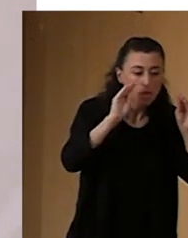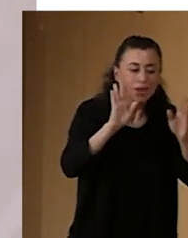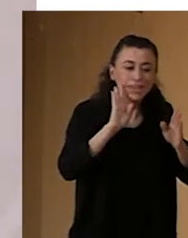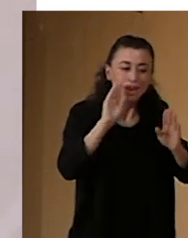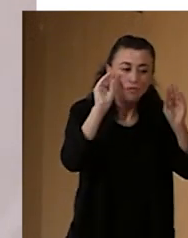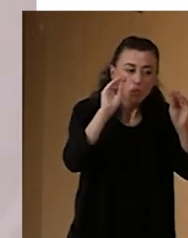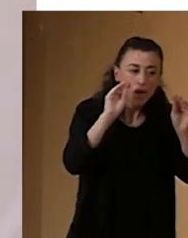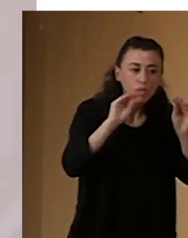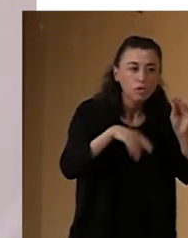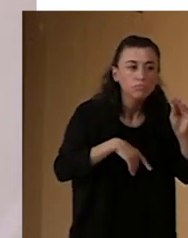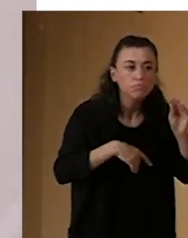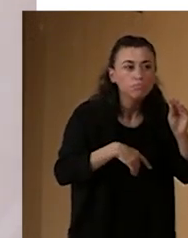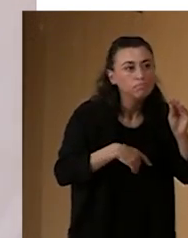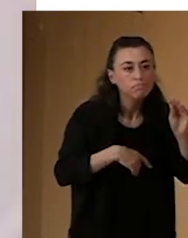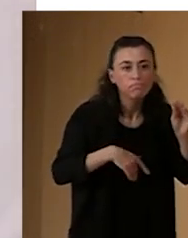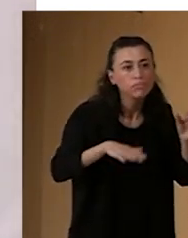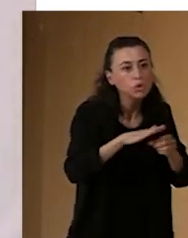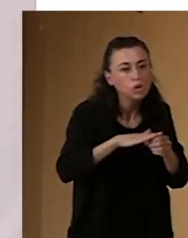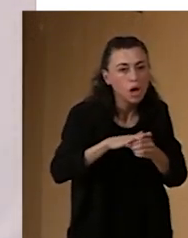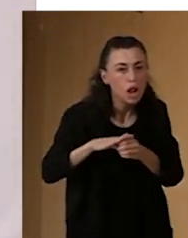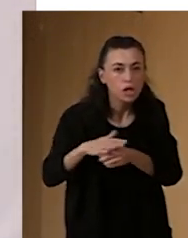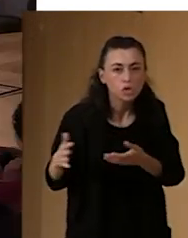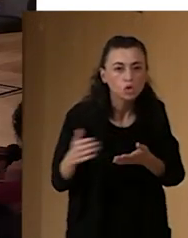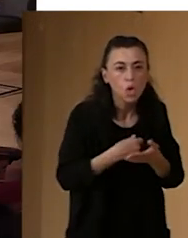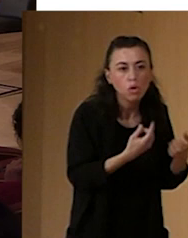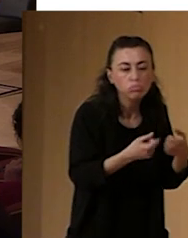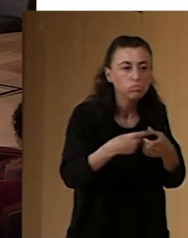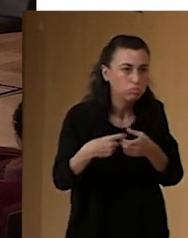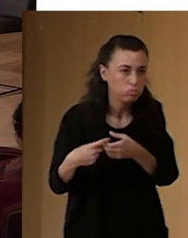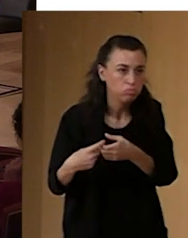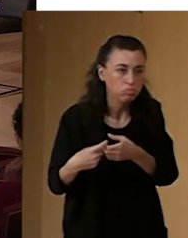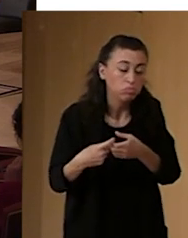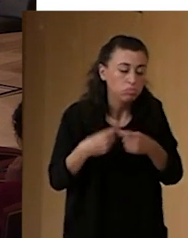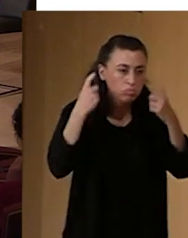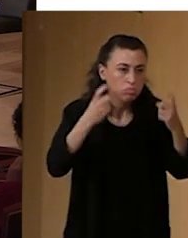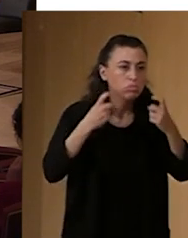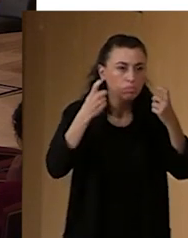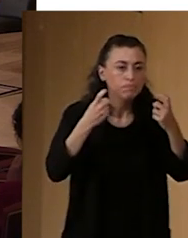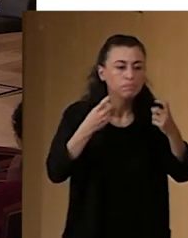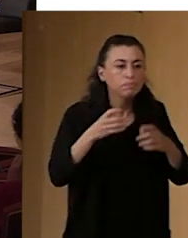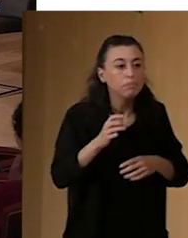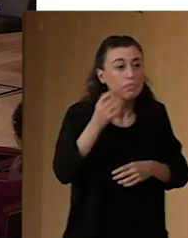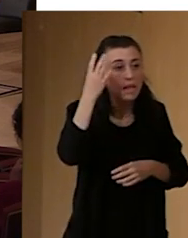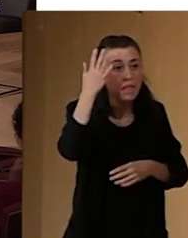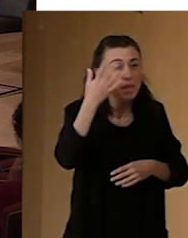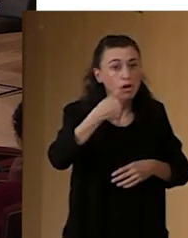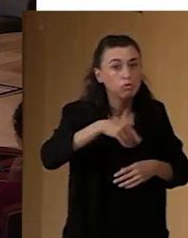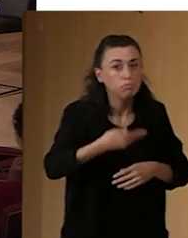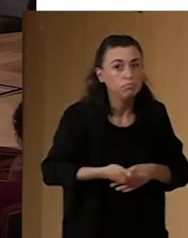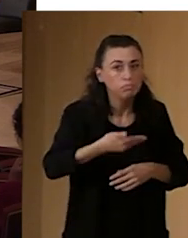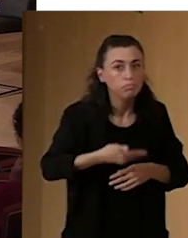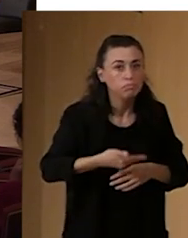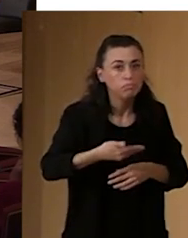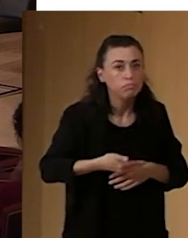digamos, el mayor número posible o todas las áreas, al menos, ¿vale? Esto, la idea aquí, hacer hincapié, que también yo creo que